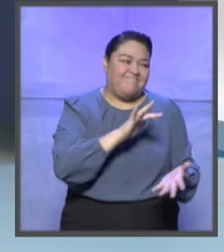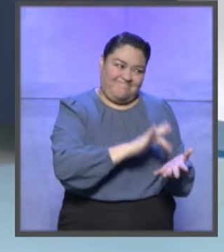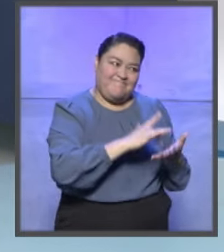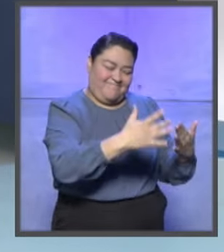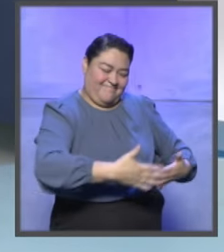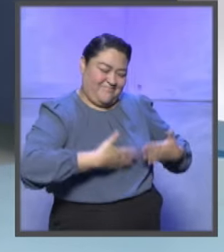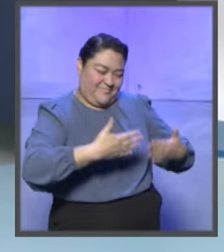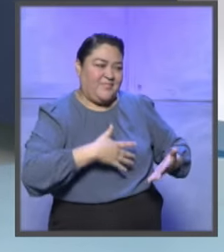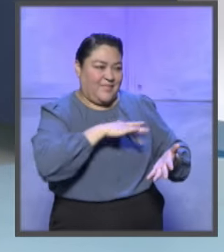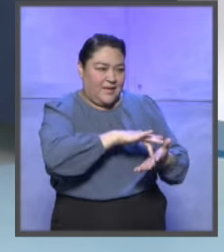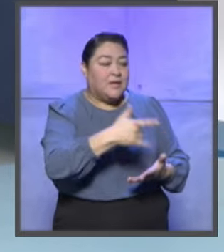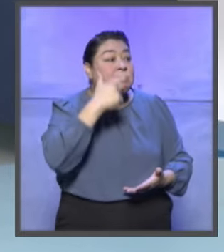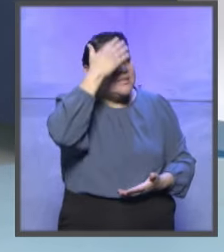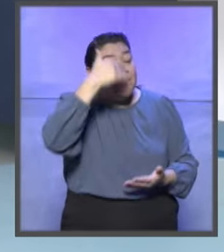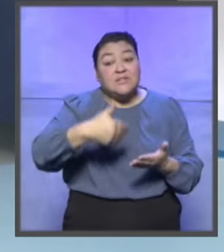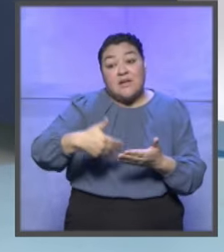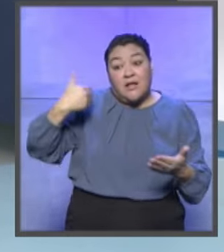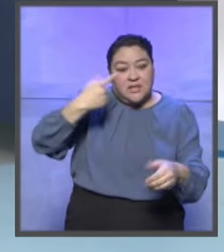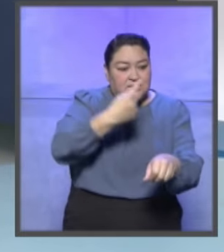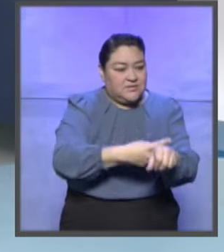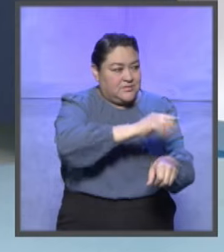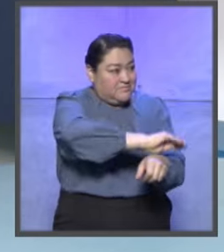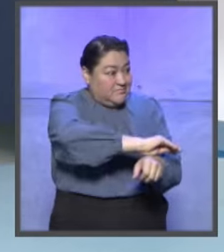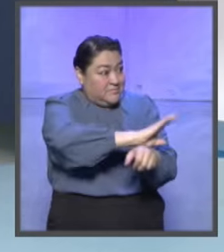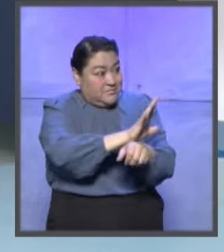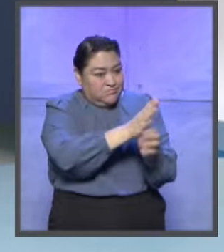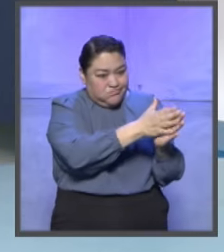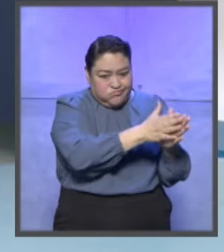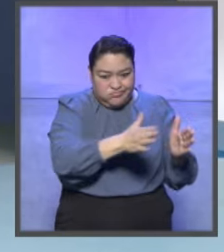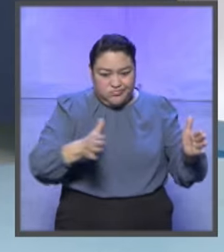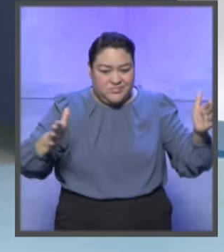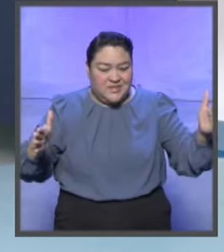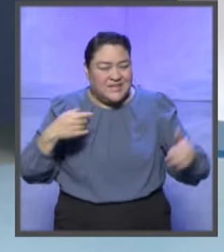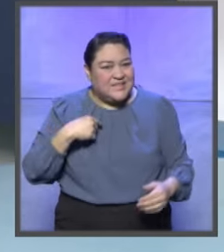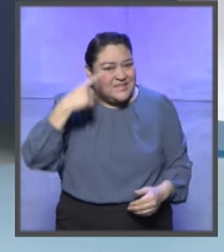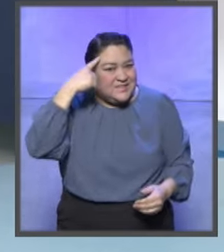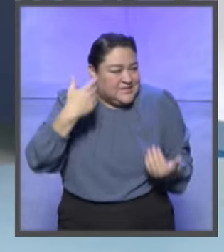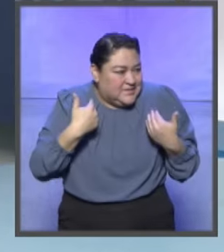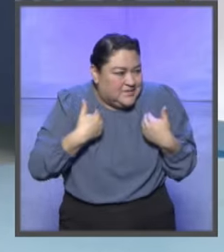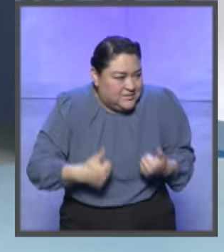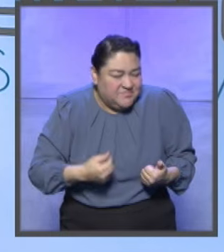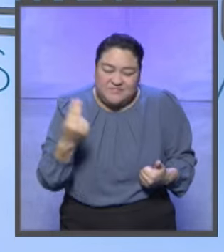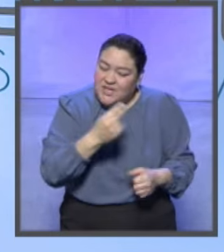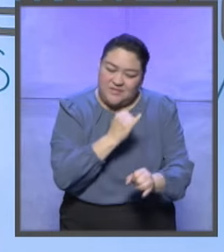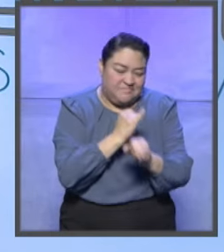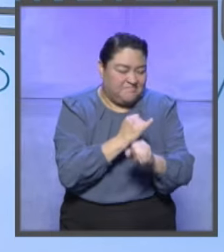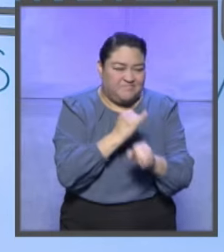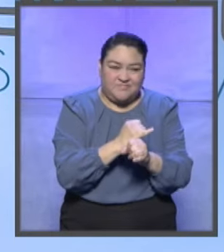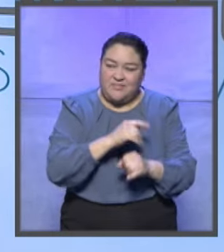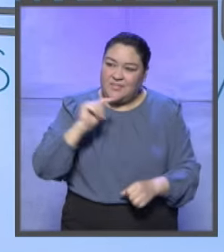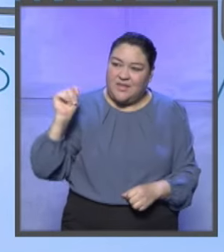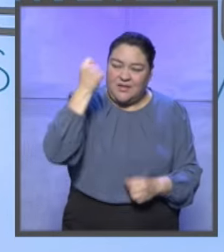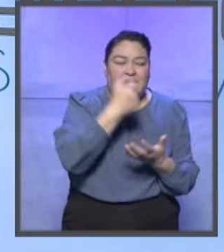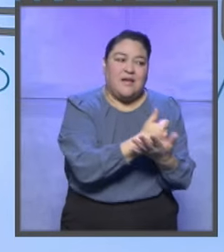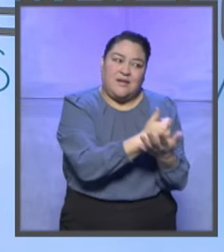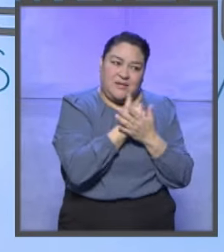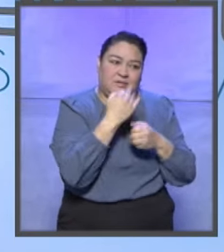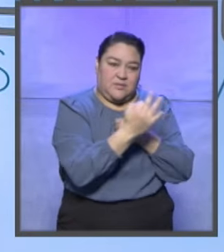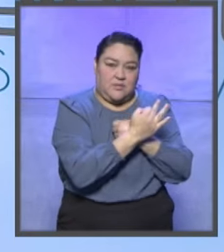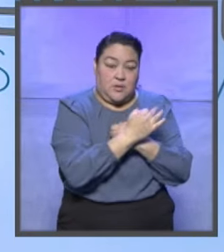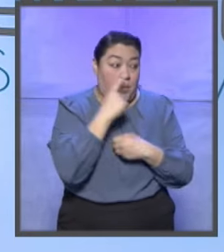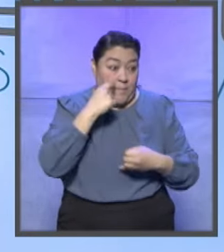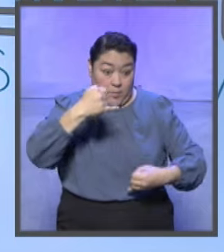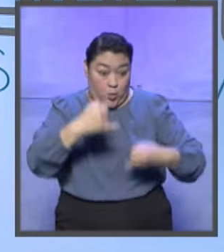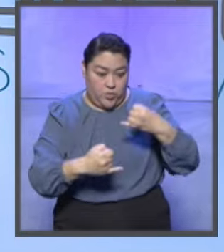gracias, mi querida Lucy. Fíjate que durante la pandemia, yo creo que todas y todos nos percatamos de la importancia de los instrumentos tecnológicos. Primero, pues, el